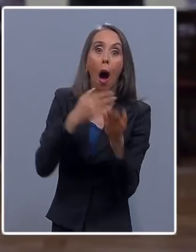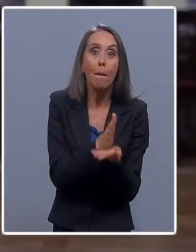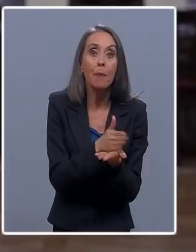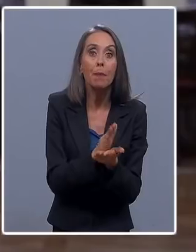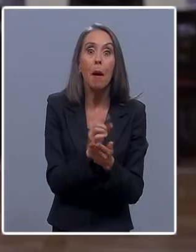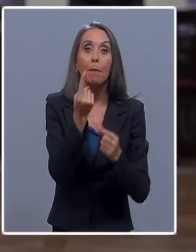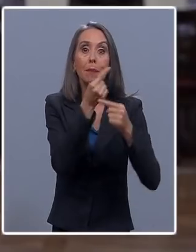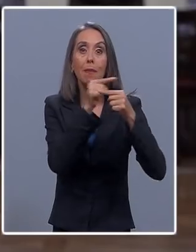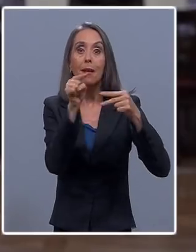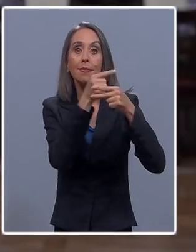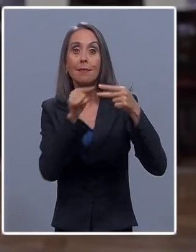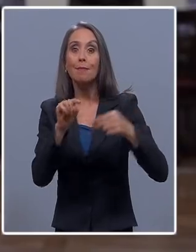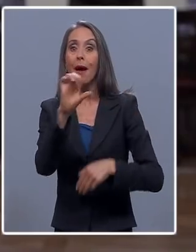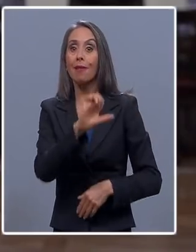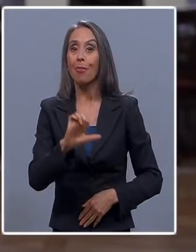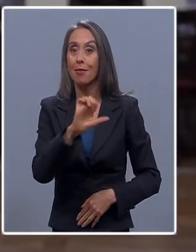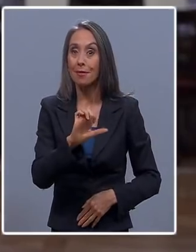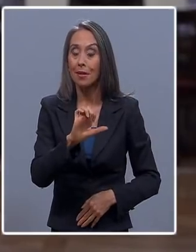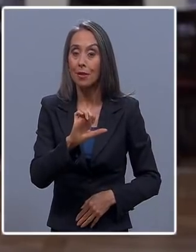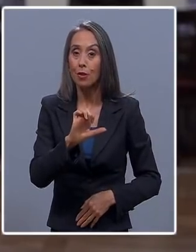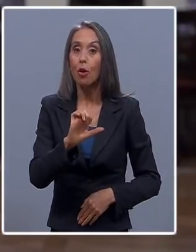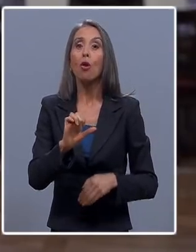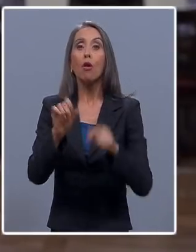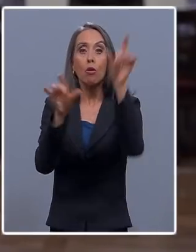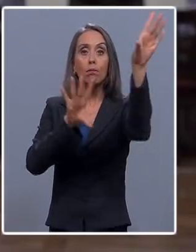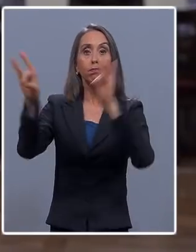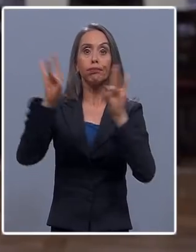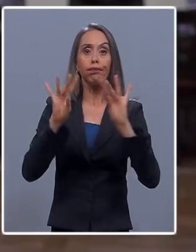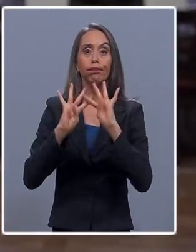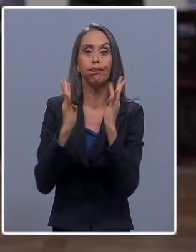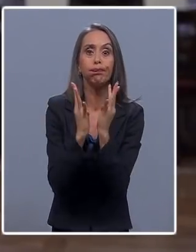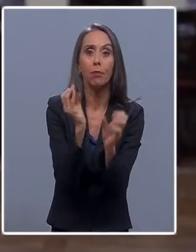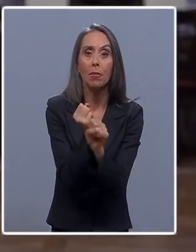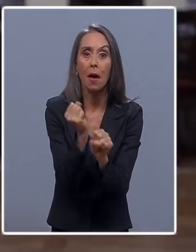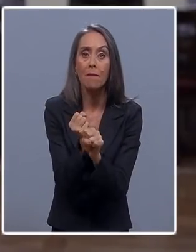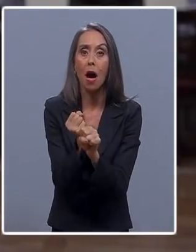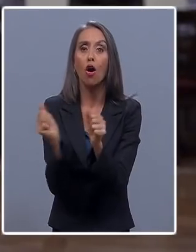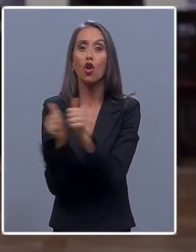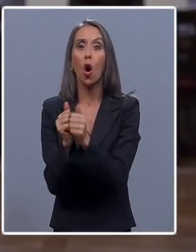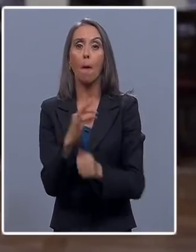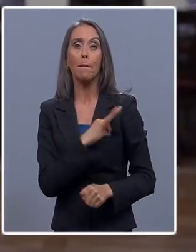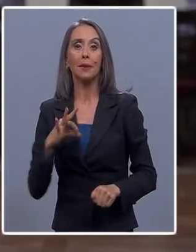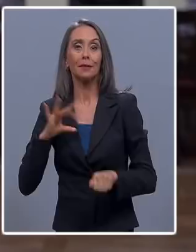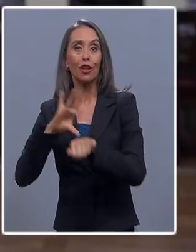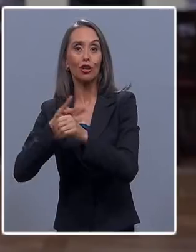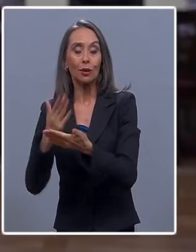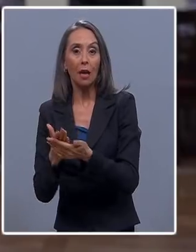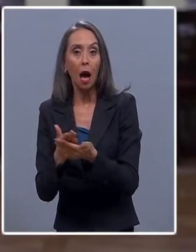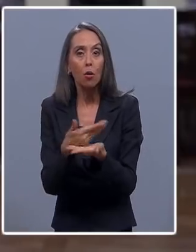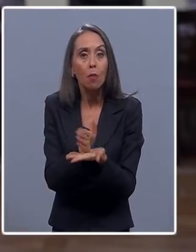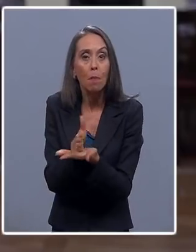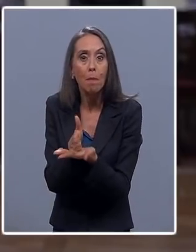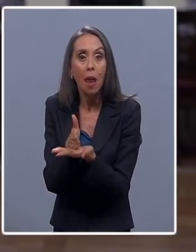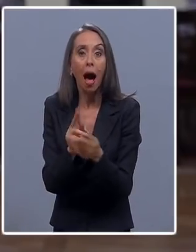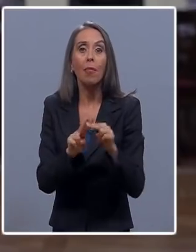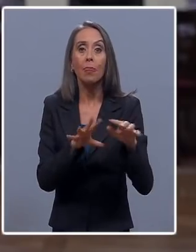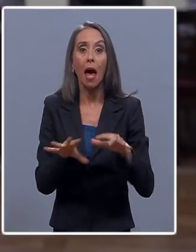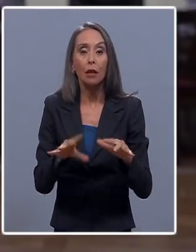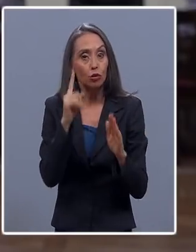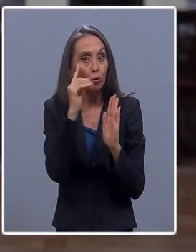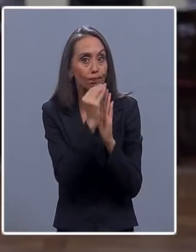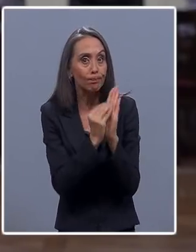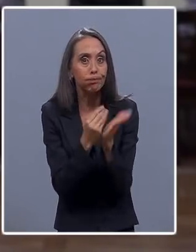los primeros días de enero, formando un equipo de trabajo con el Ministerio de Salud, para preparar un plan de acción y una